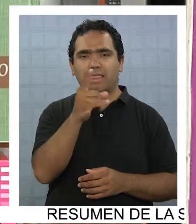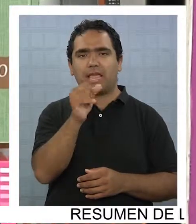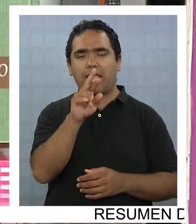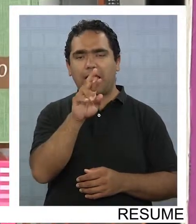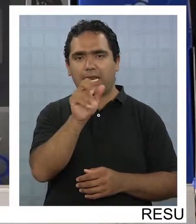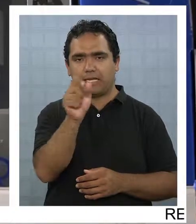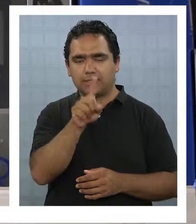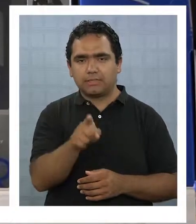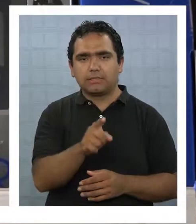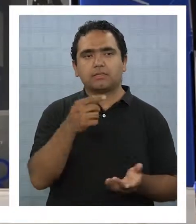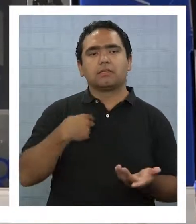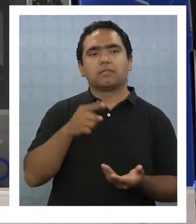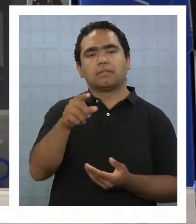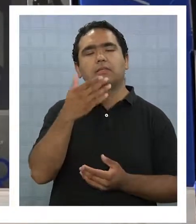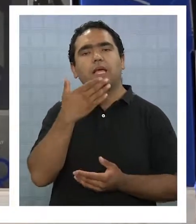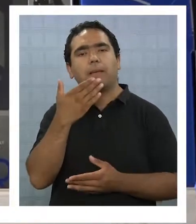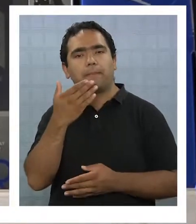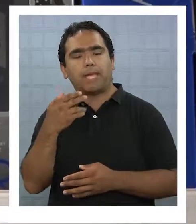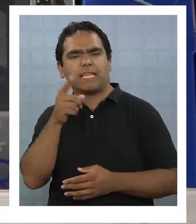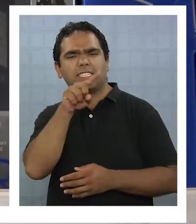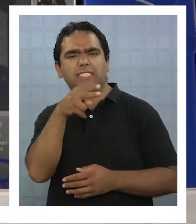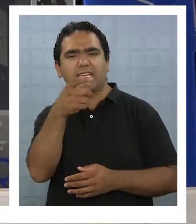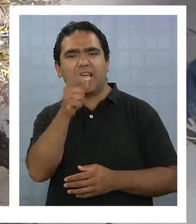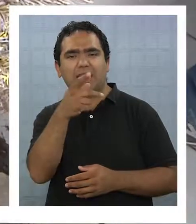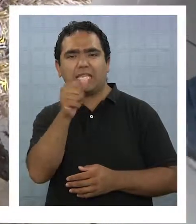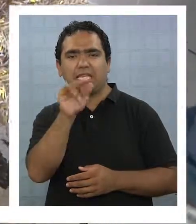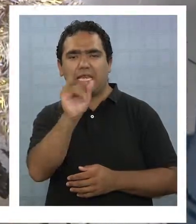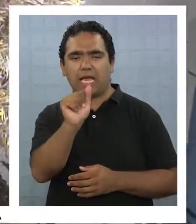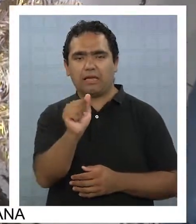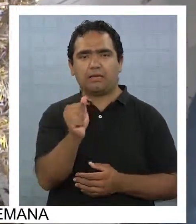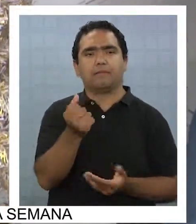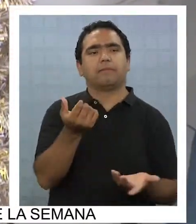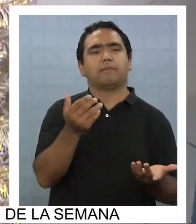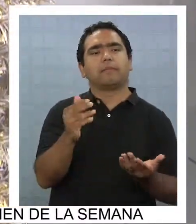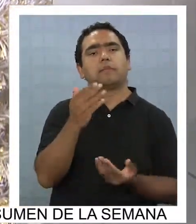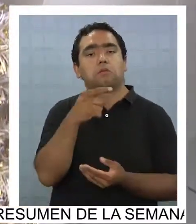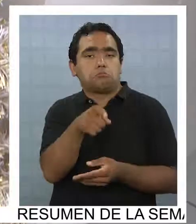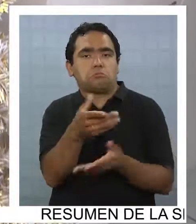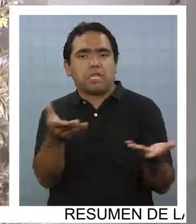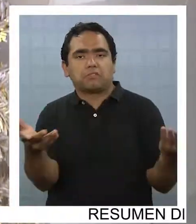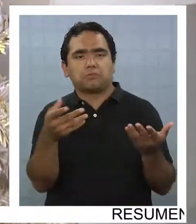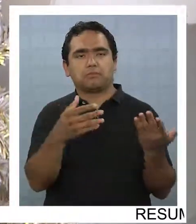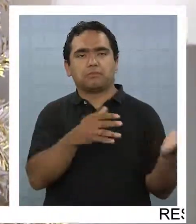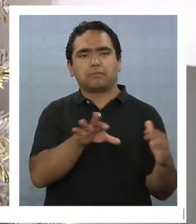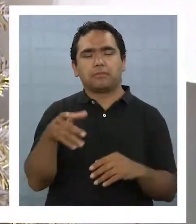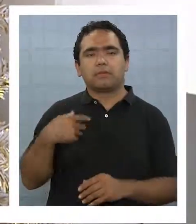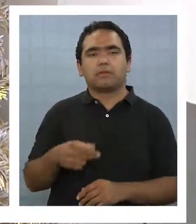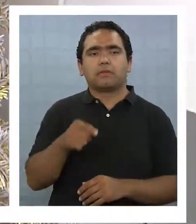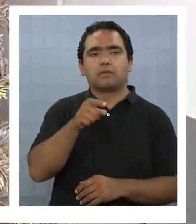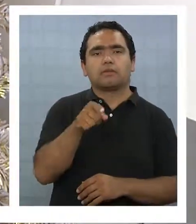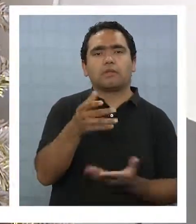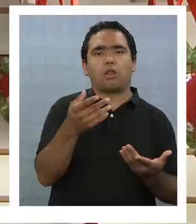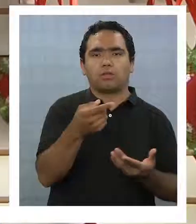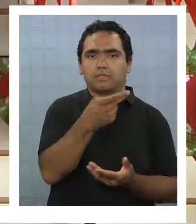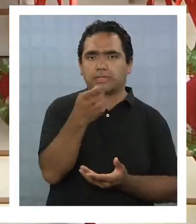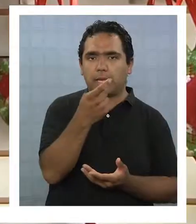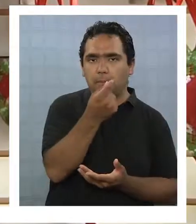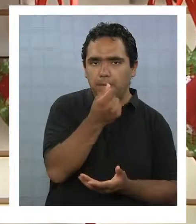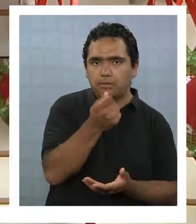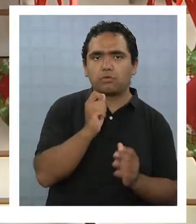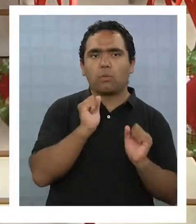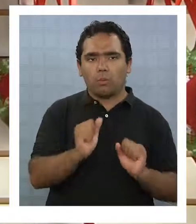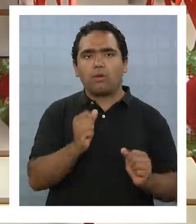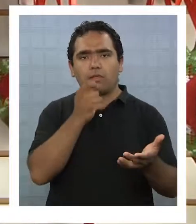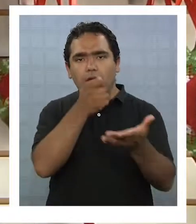13.009, es una oferta, es una estuchería... ...y bueno, de eso se trata. Desde los 100 pesos... ...se pueden conseguir